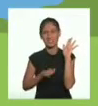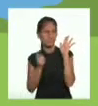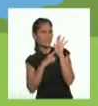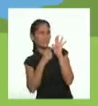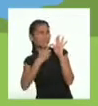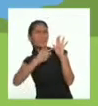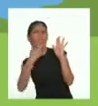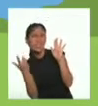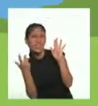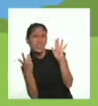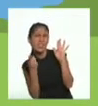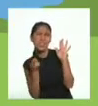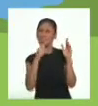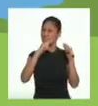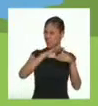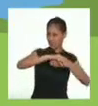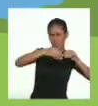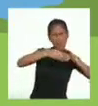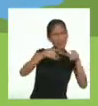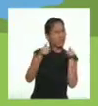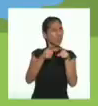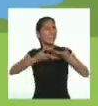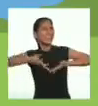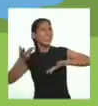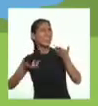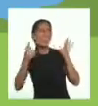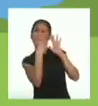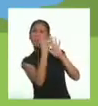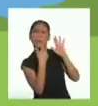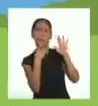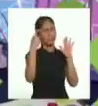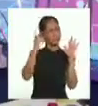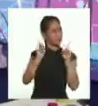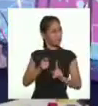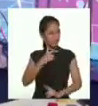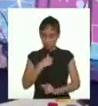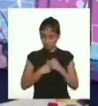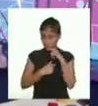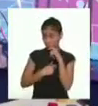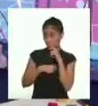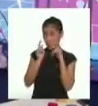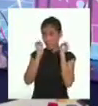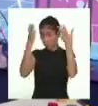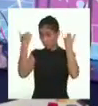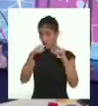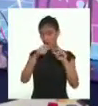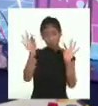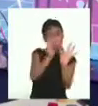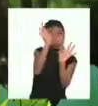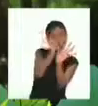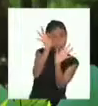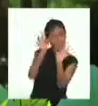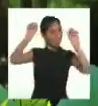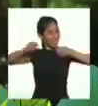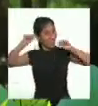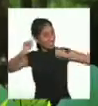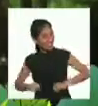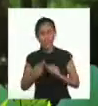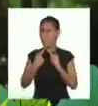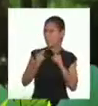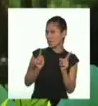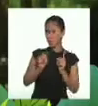¿De qué creen que trata la leyenda que voy a contar? ¿De una mujer que teje? ¡Sí!